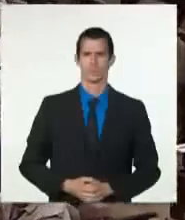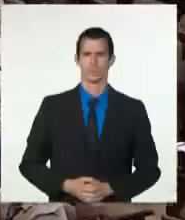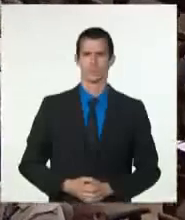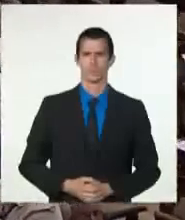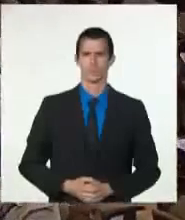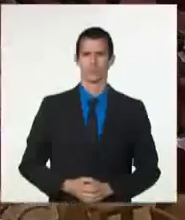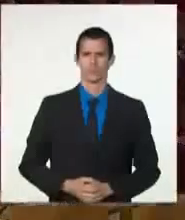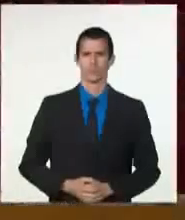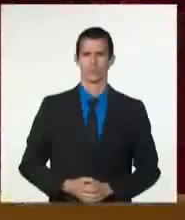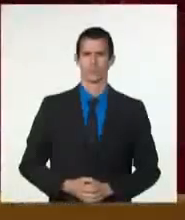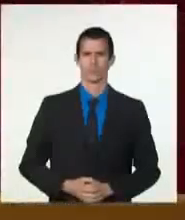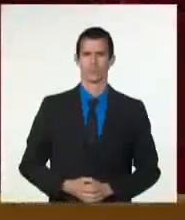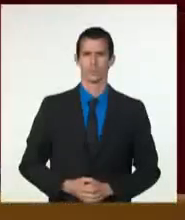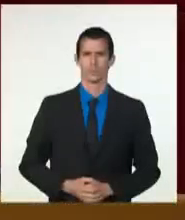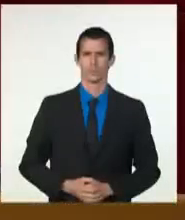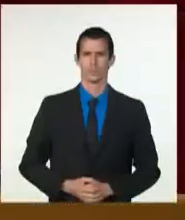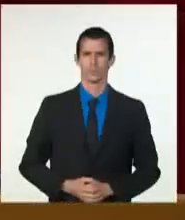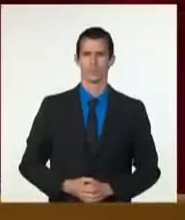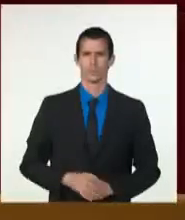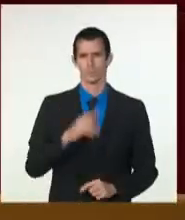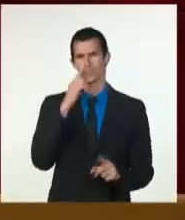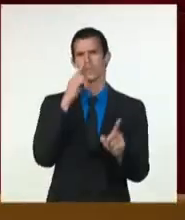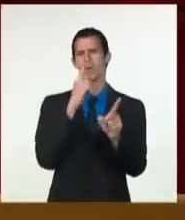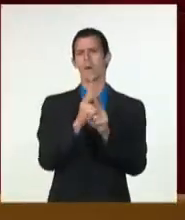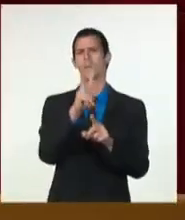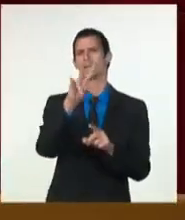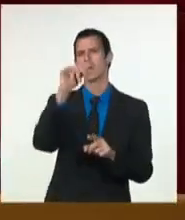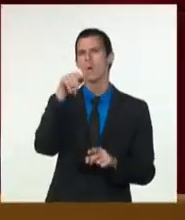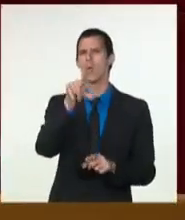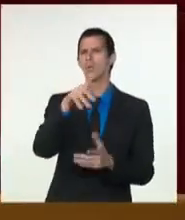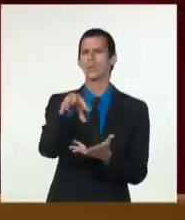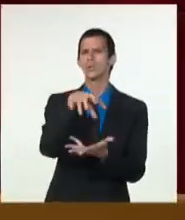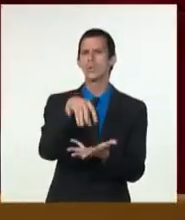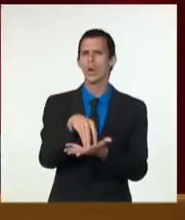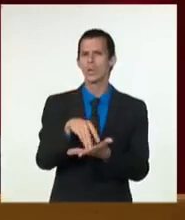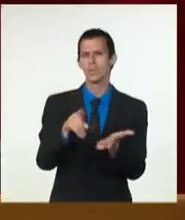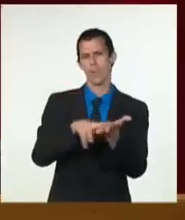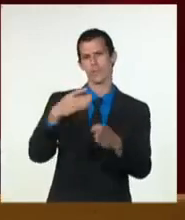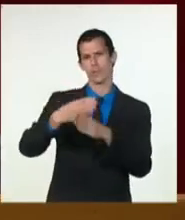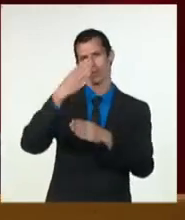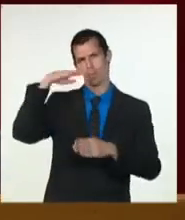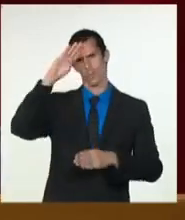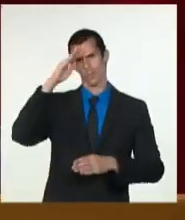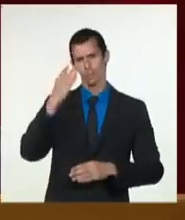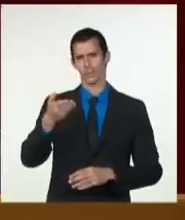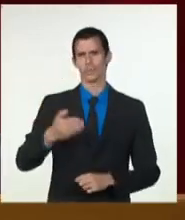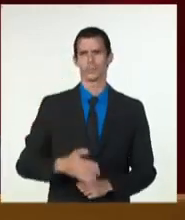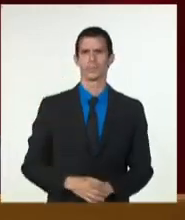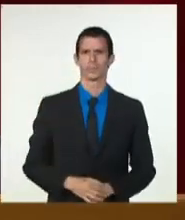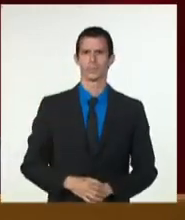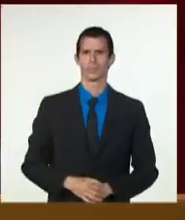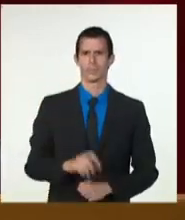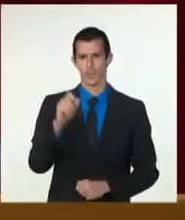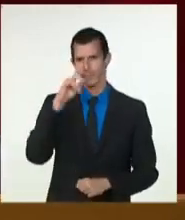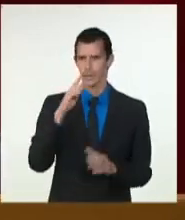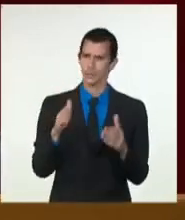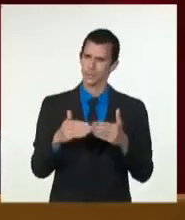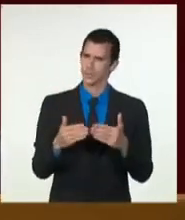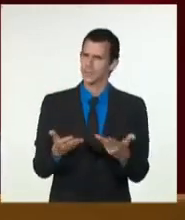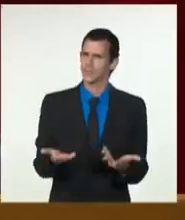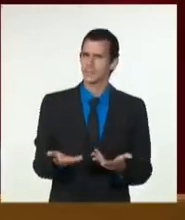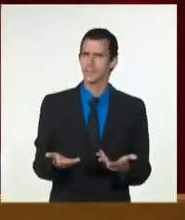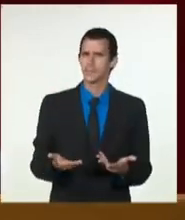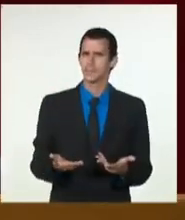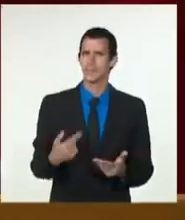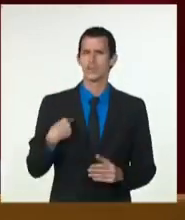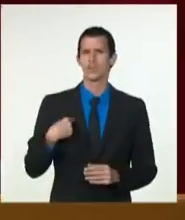El 26 nos vemos en la heroica Santiago de Cuba. Y para concluir, regreso a dos